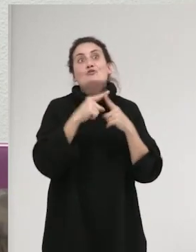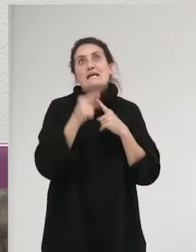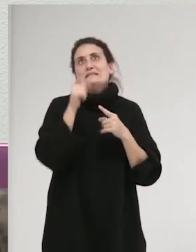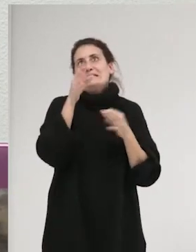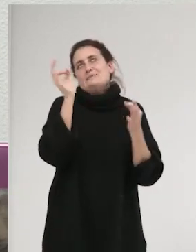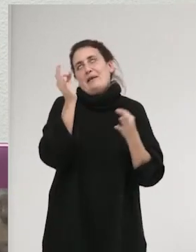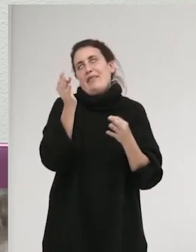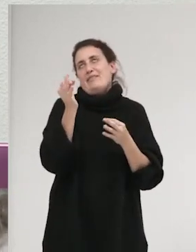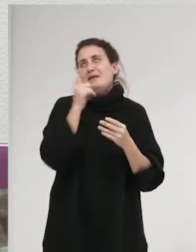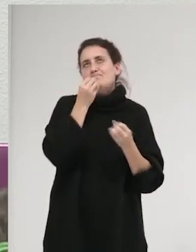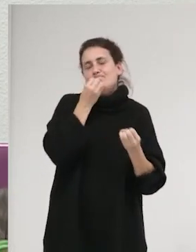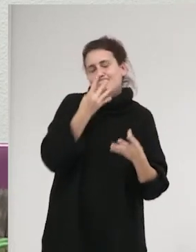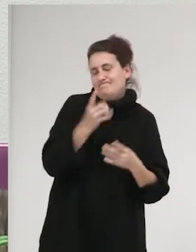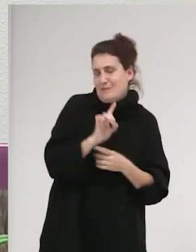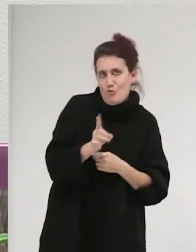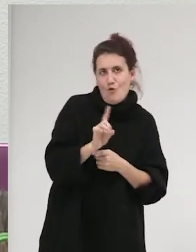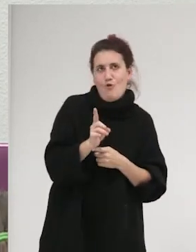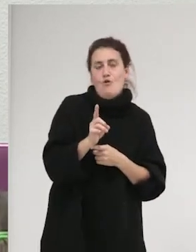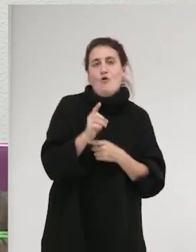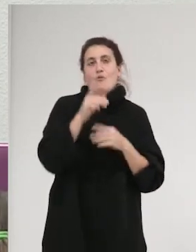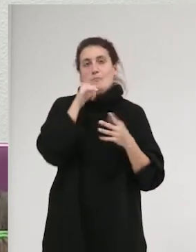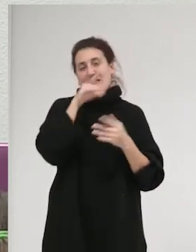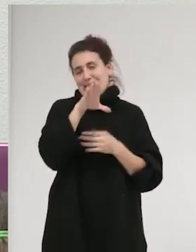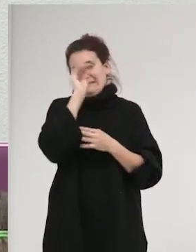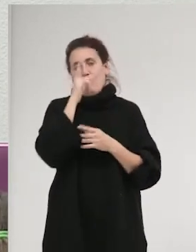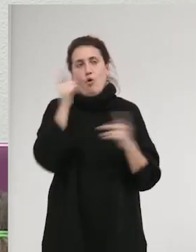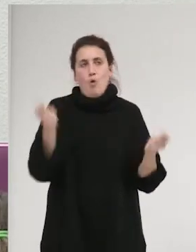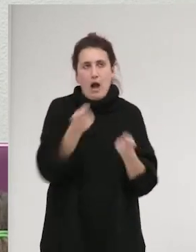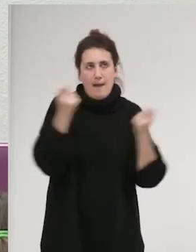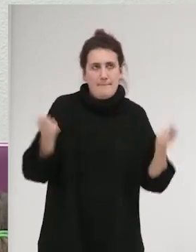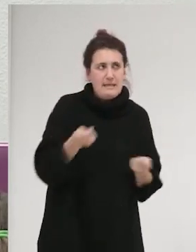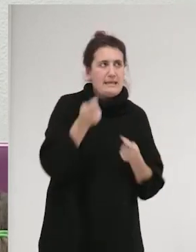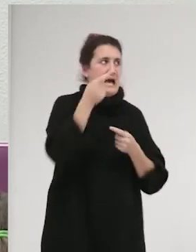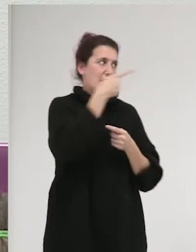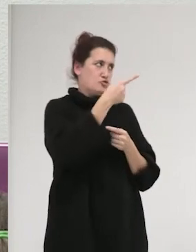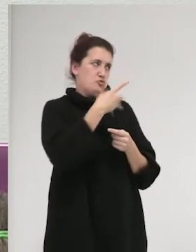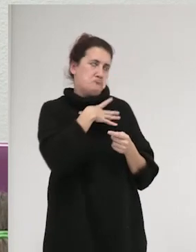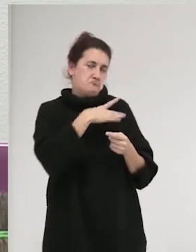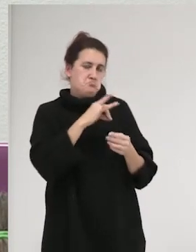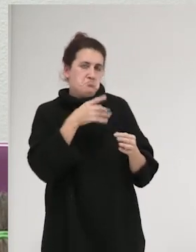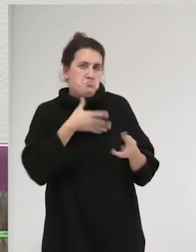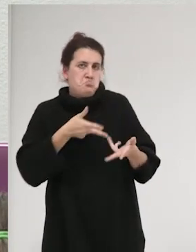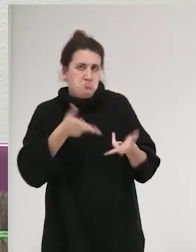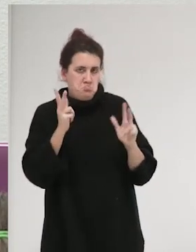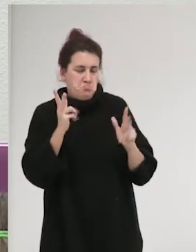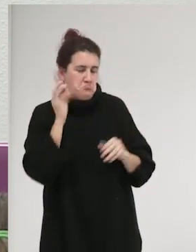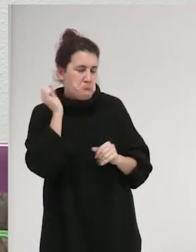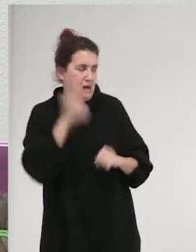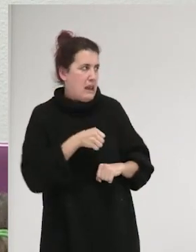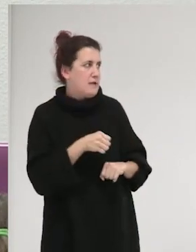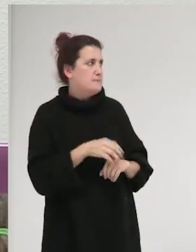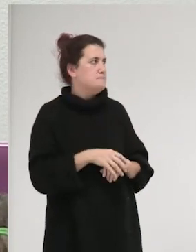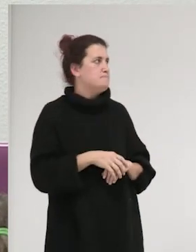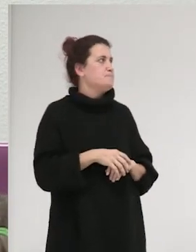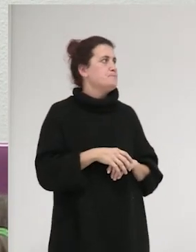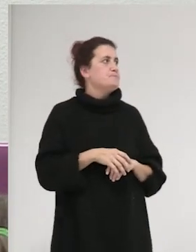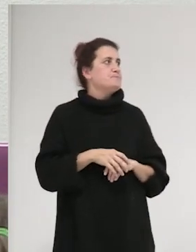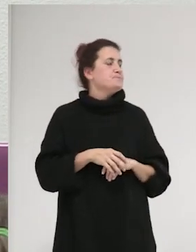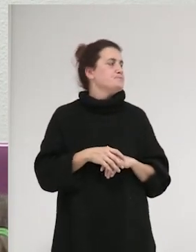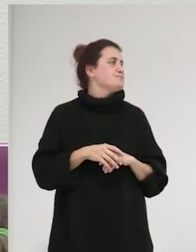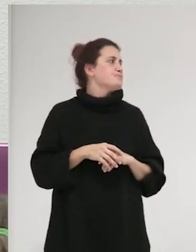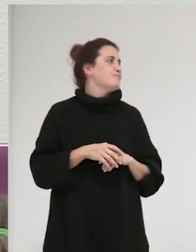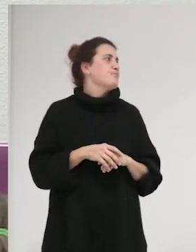incorrectas muchas veces. Eso es una cosa. Entiendo de cómo campaña eso no se puede sostener y entiendo que eso